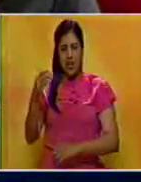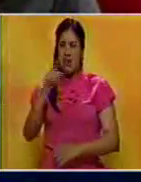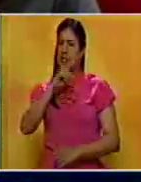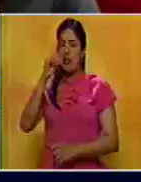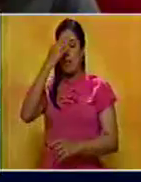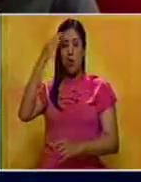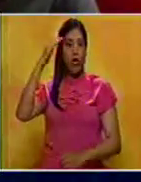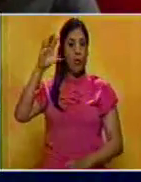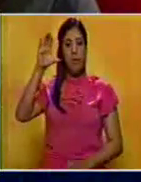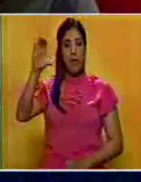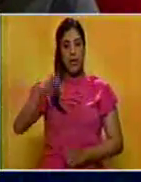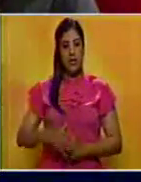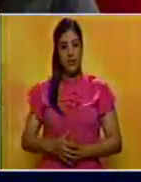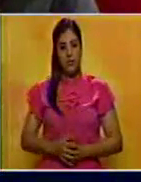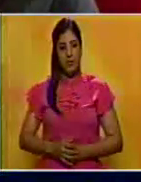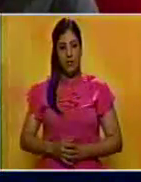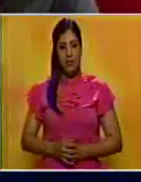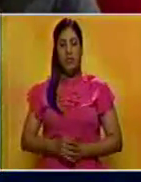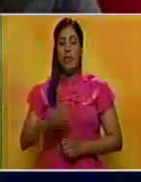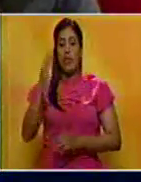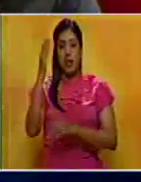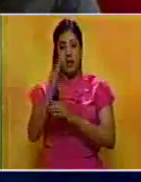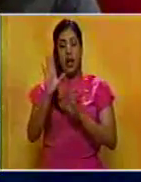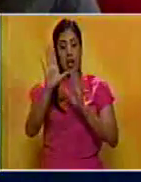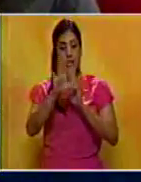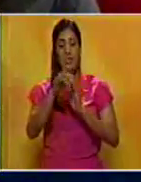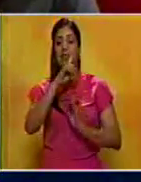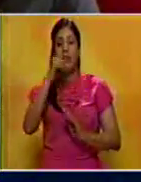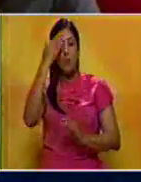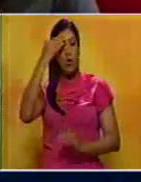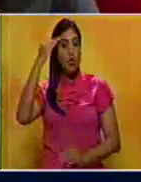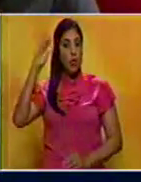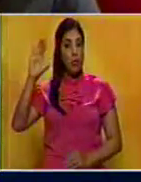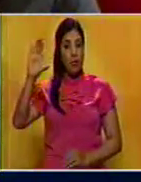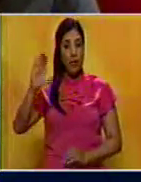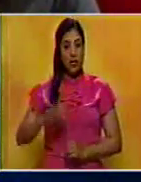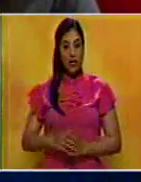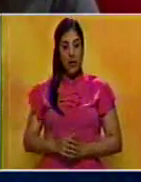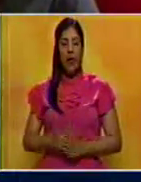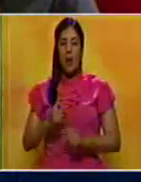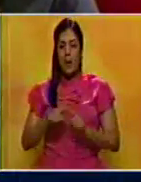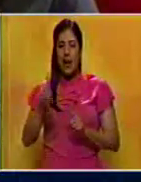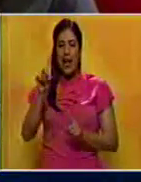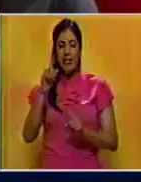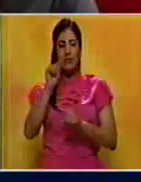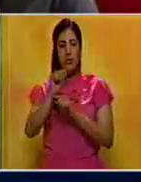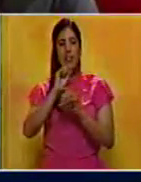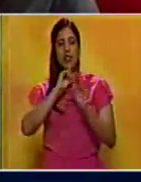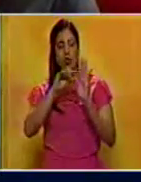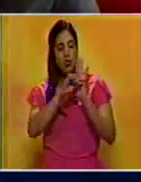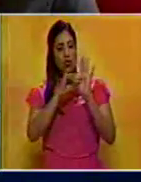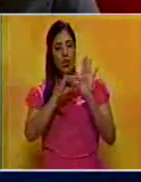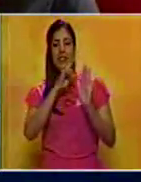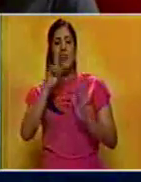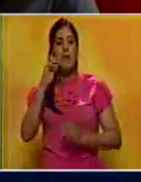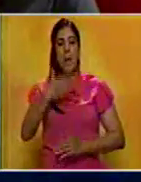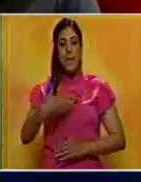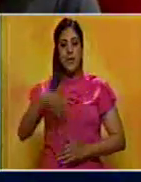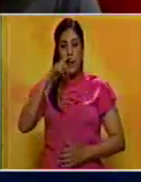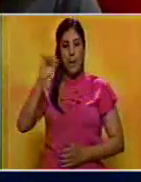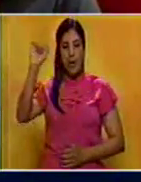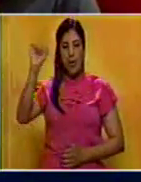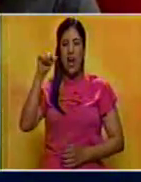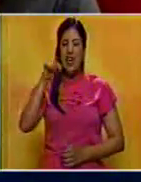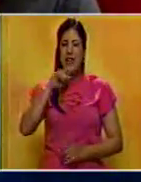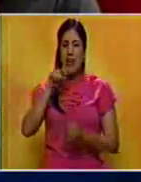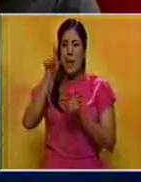son traidores a la patria. el Código Penal, el delito de traición a la patria, pero hay un juzgamiento histórico, como ha llamado el presidente Maduro,